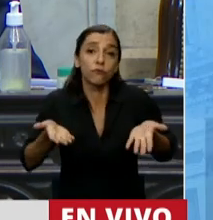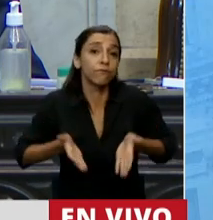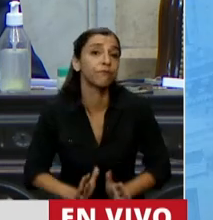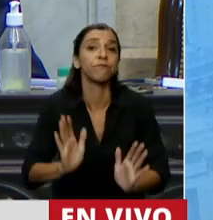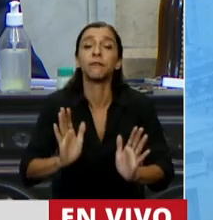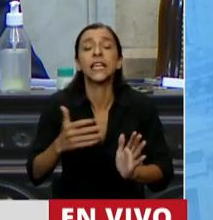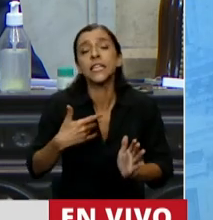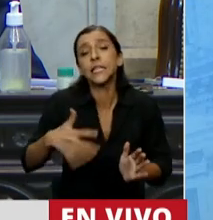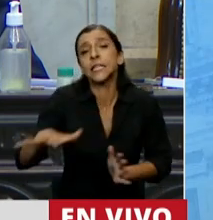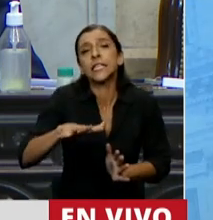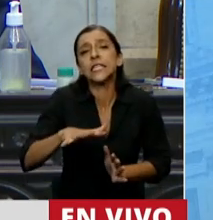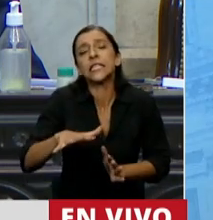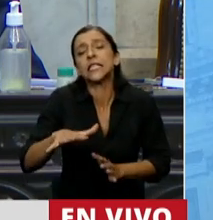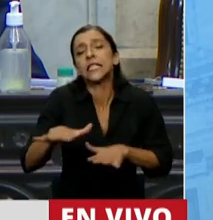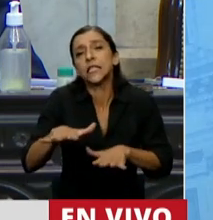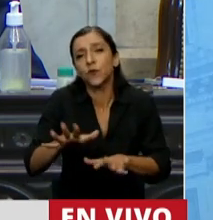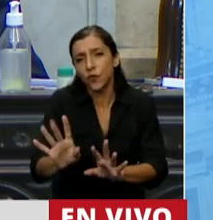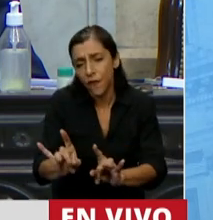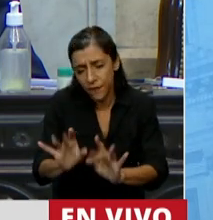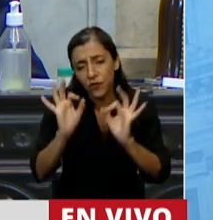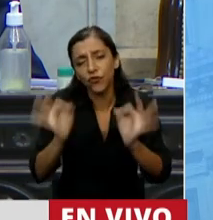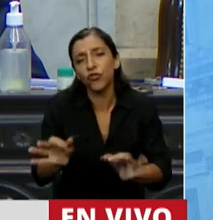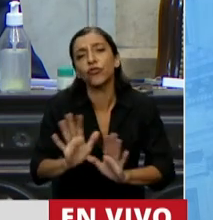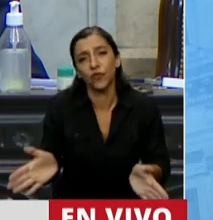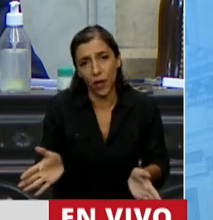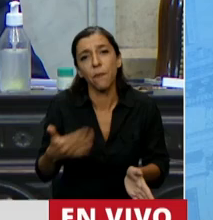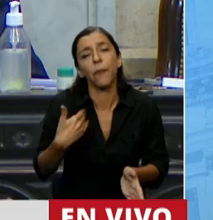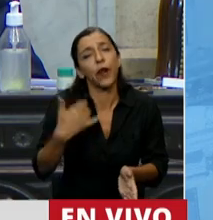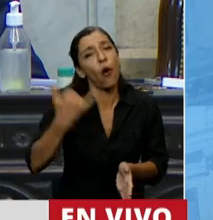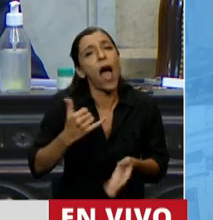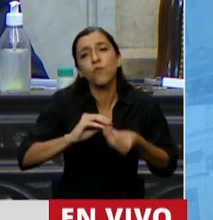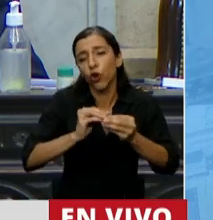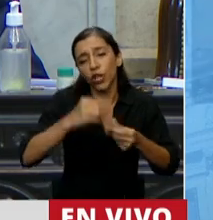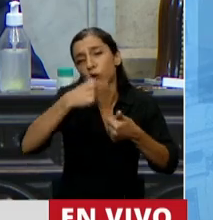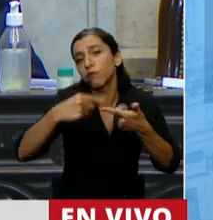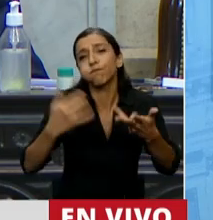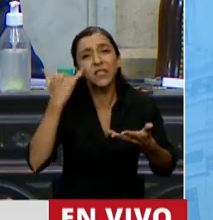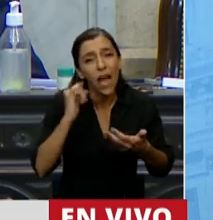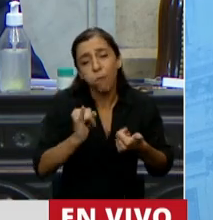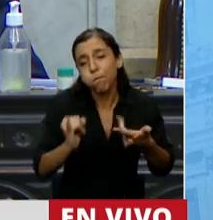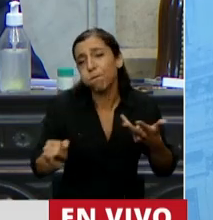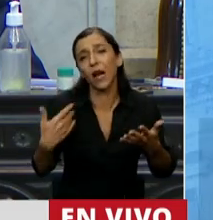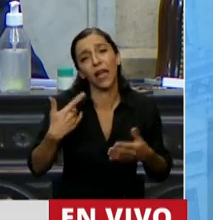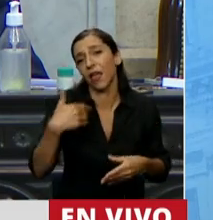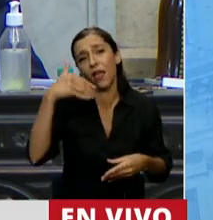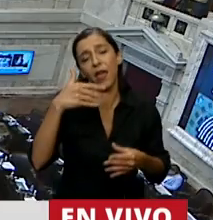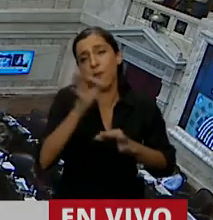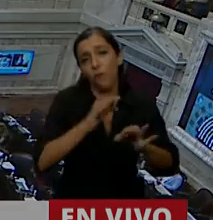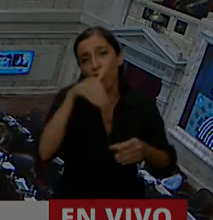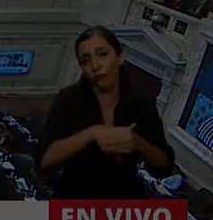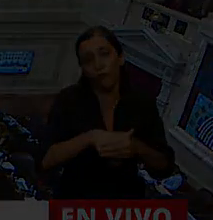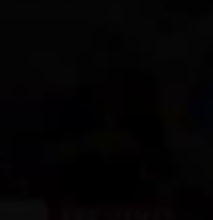condiciones menos deseadas, es por todo lo expresado, señor Presidente, que no voy a apoyar este proyecto de ley. Muchísimas gracias. Gracias,